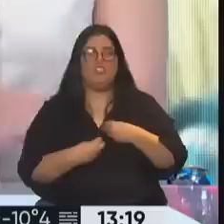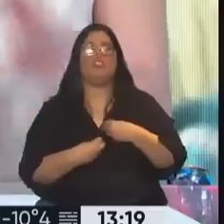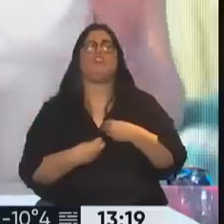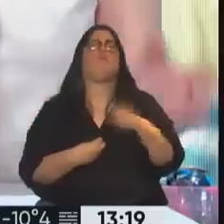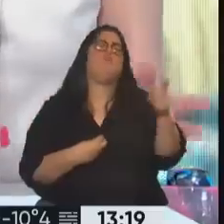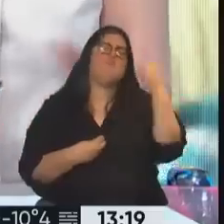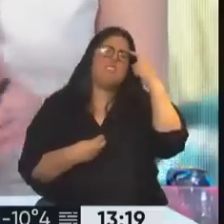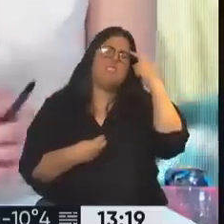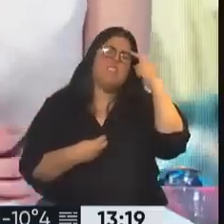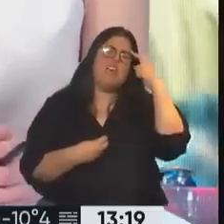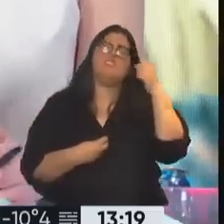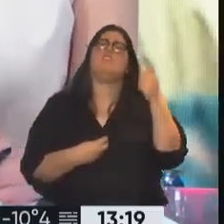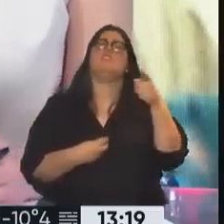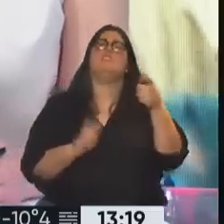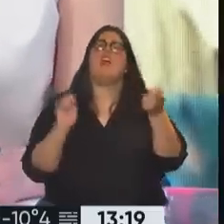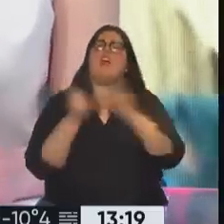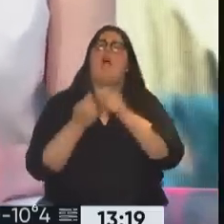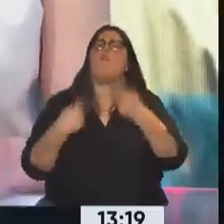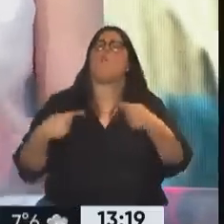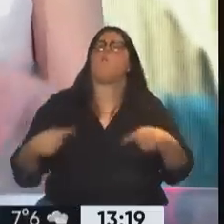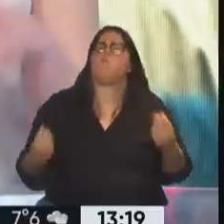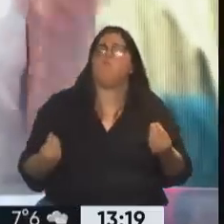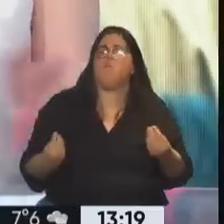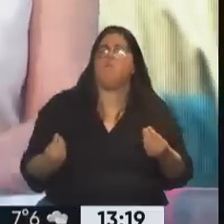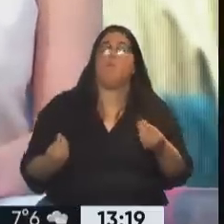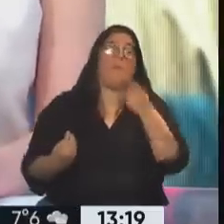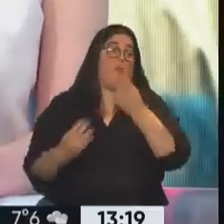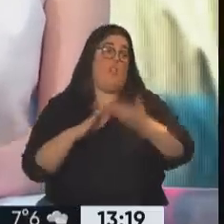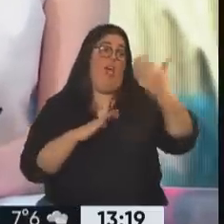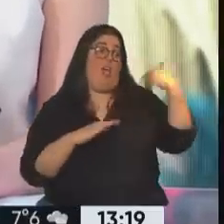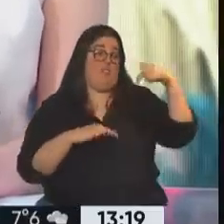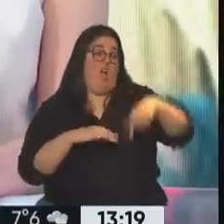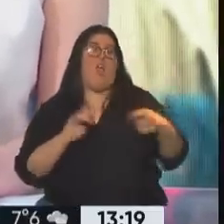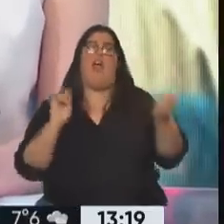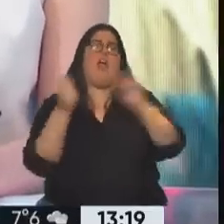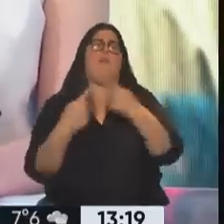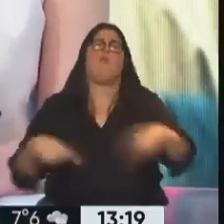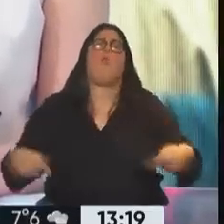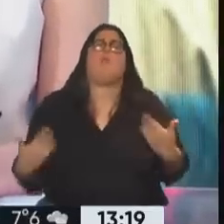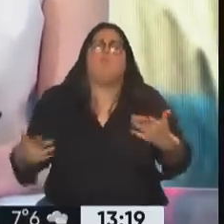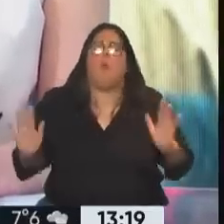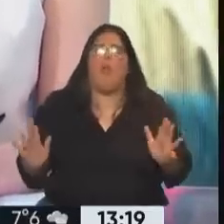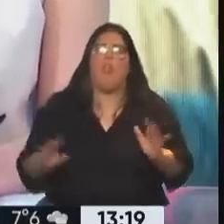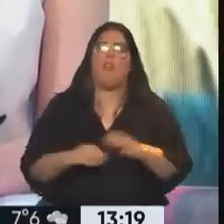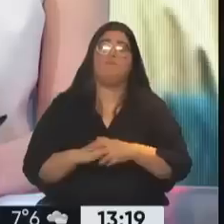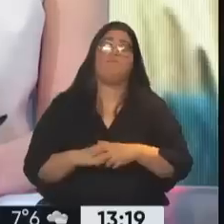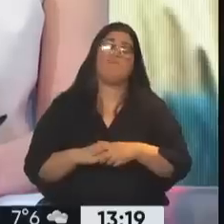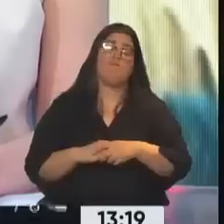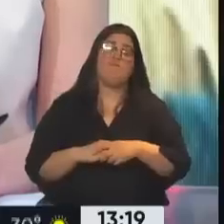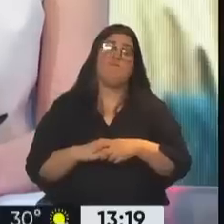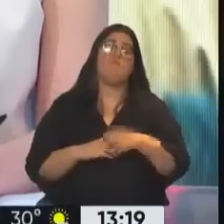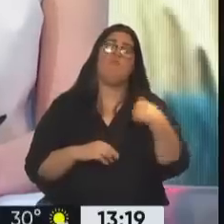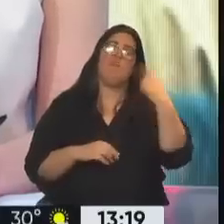que haya cambiado respecto de, bueno, las décadas anteriores? A ver, yo creo que esta segunda ola progresista es un poco más